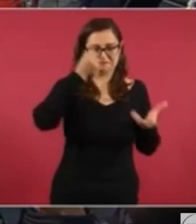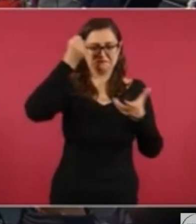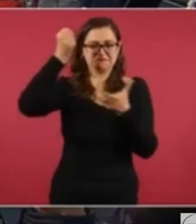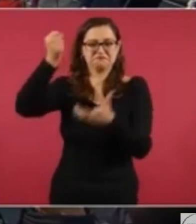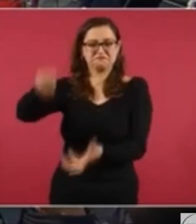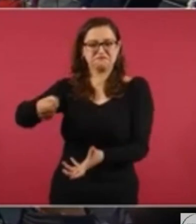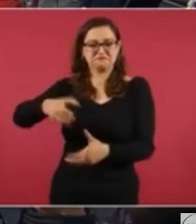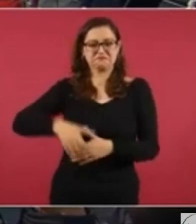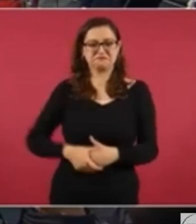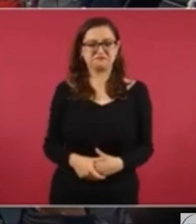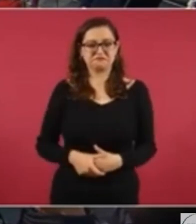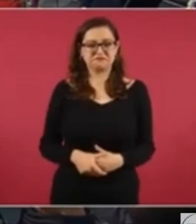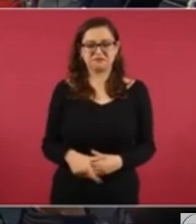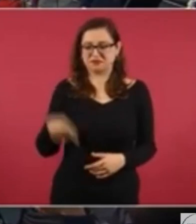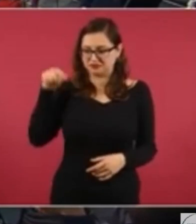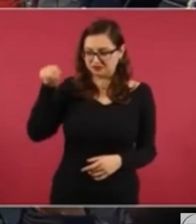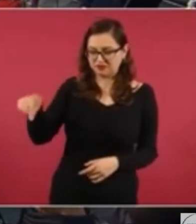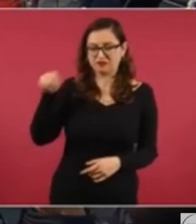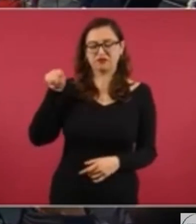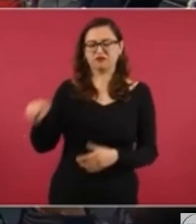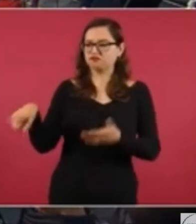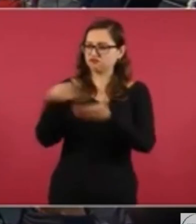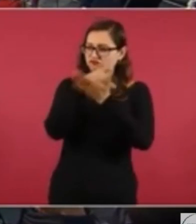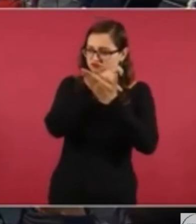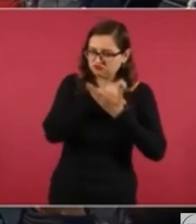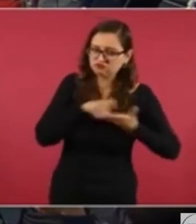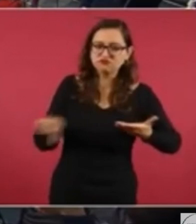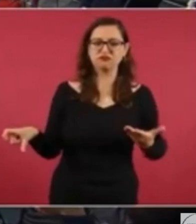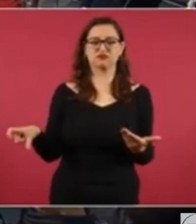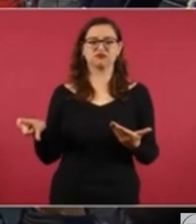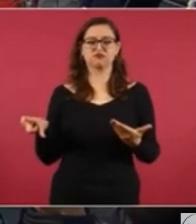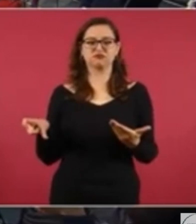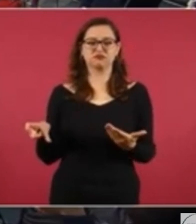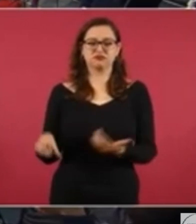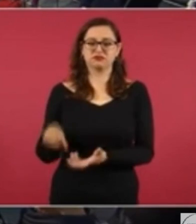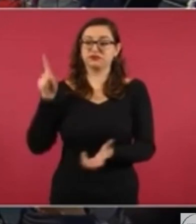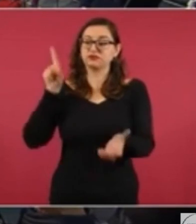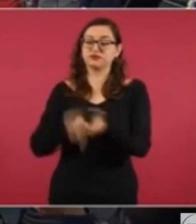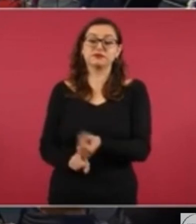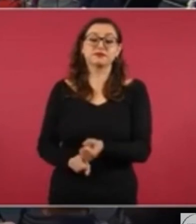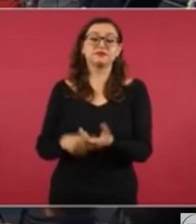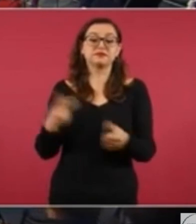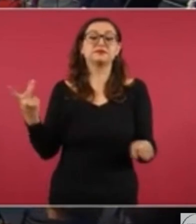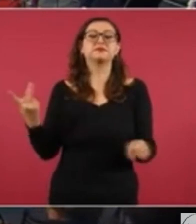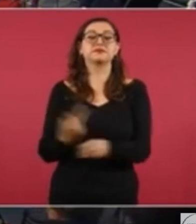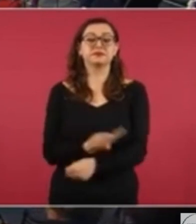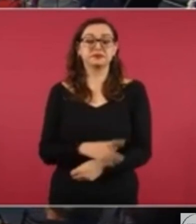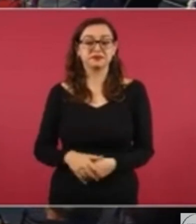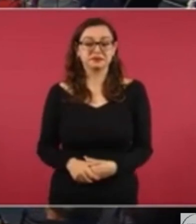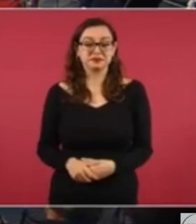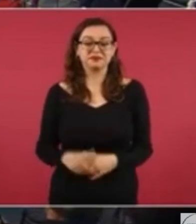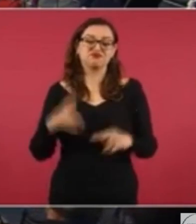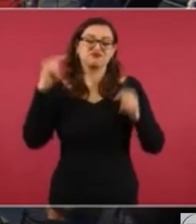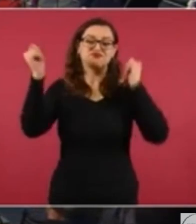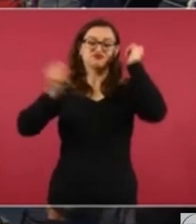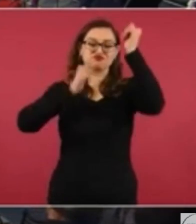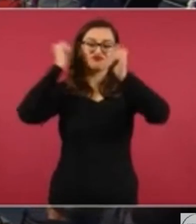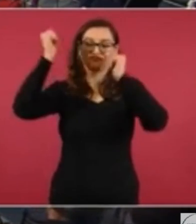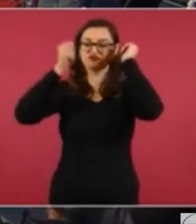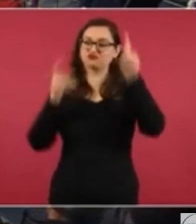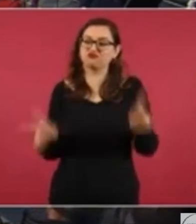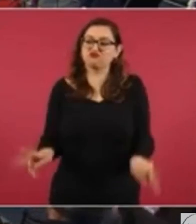Y ahí es donde están todos los centros turísticos.